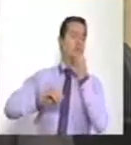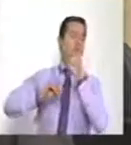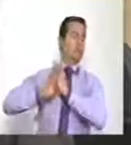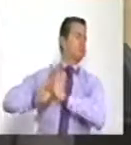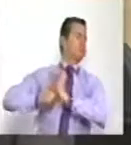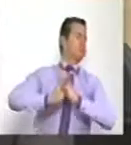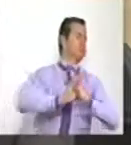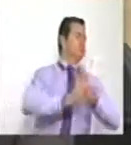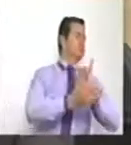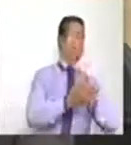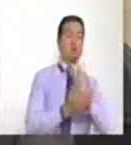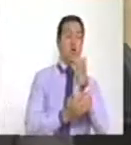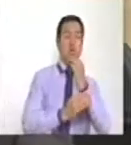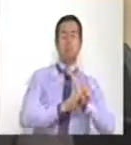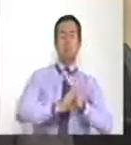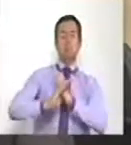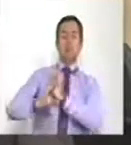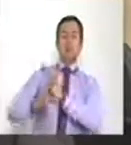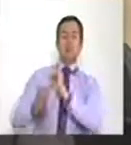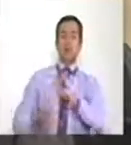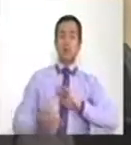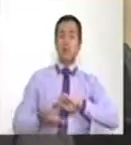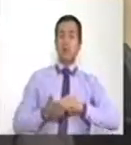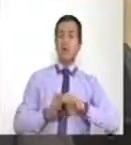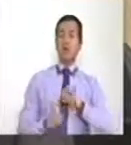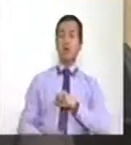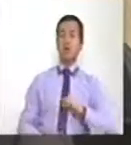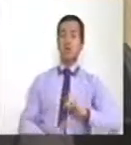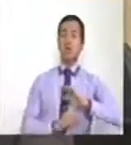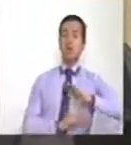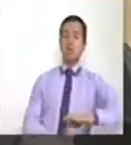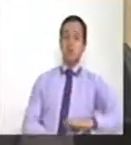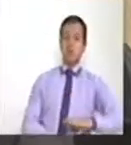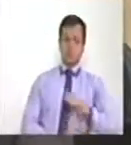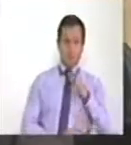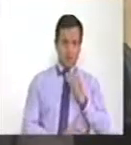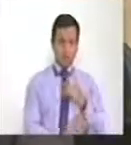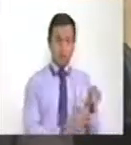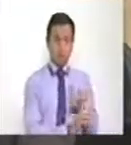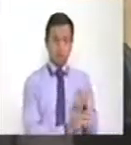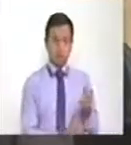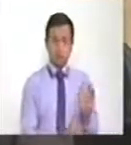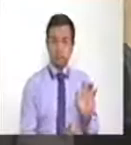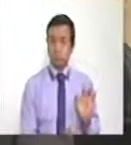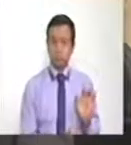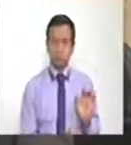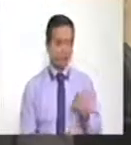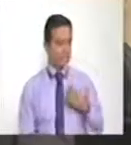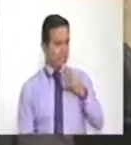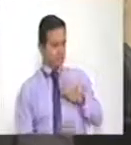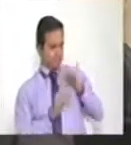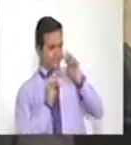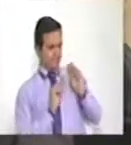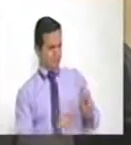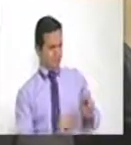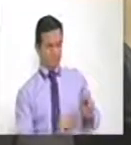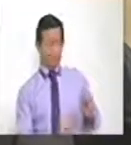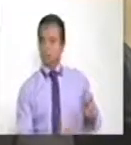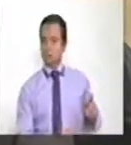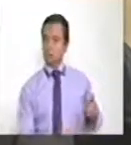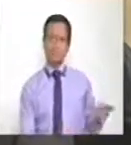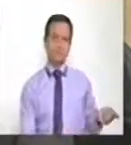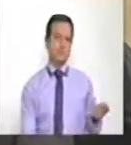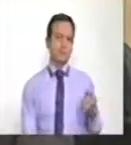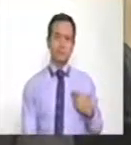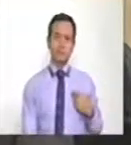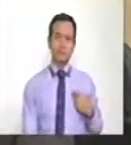vulnerando algún derecho o como si se le estuviera maltratando. Y le indigna a uno ver que algunos sectores